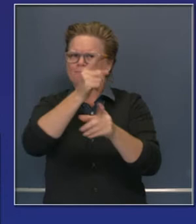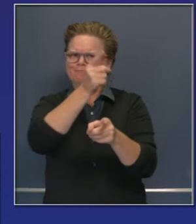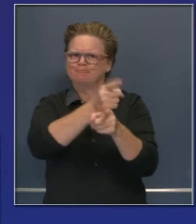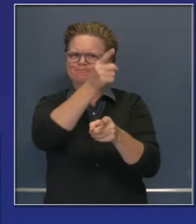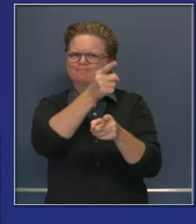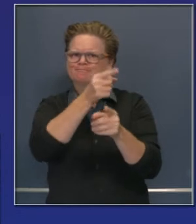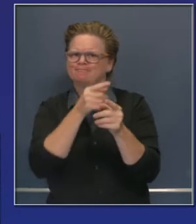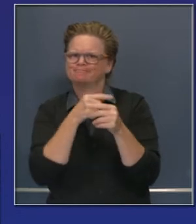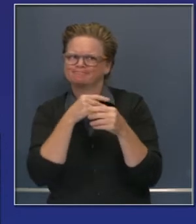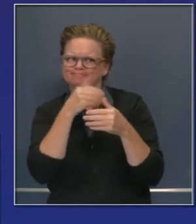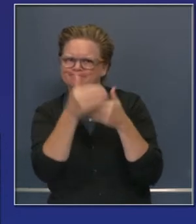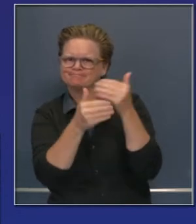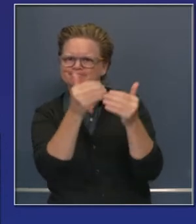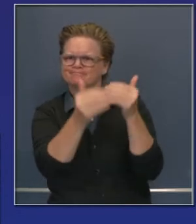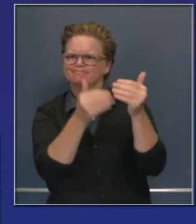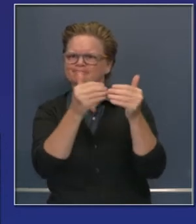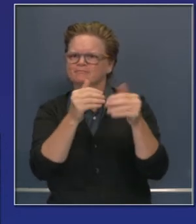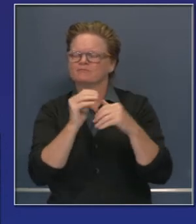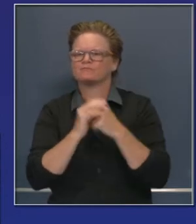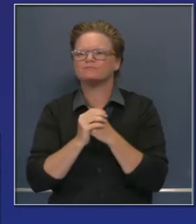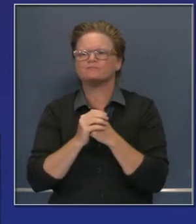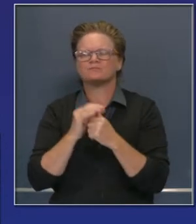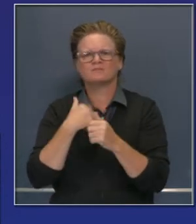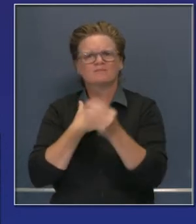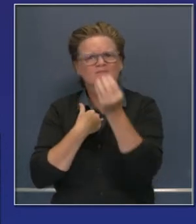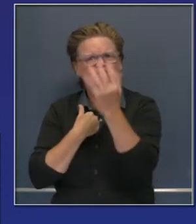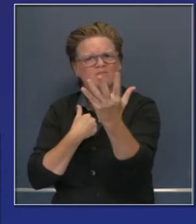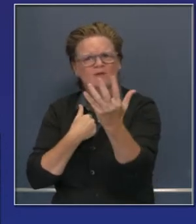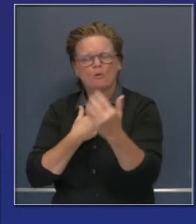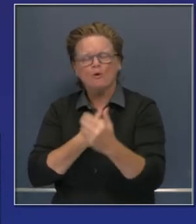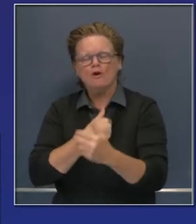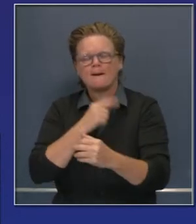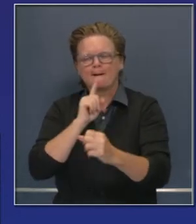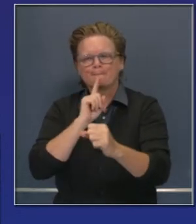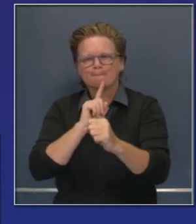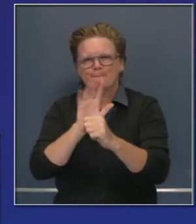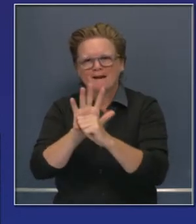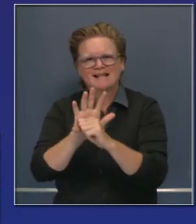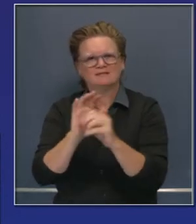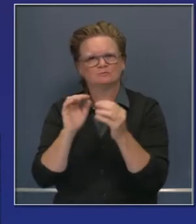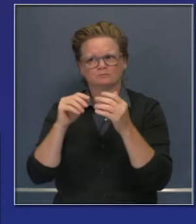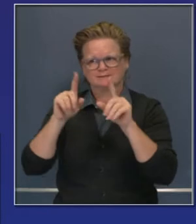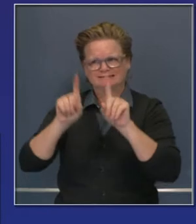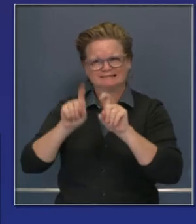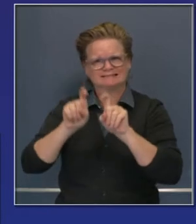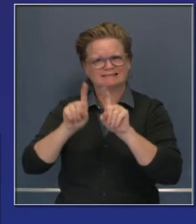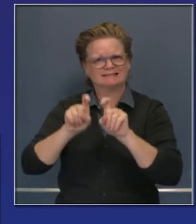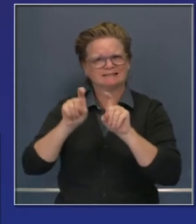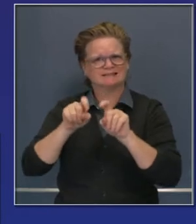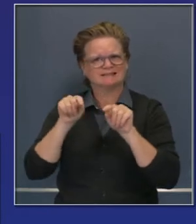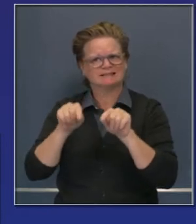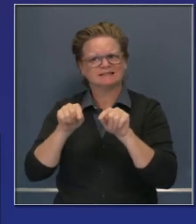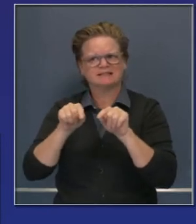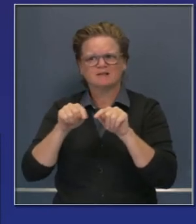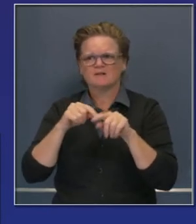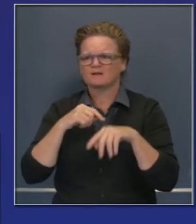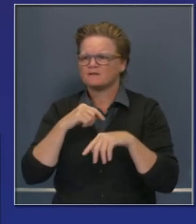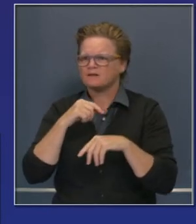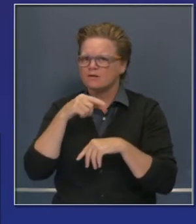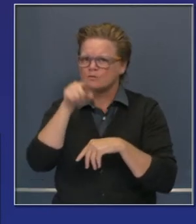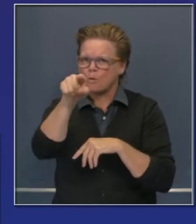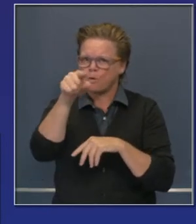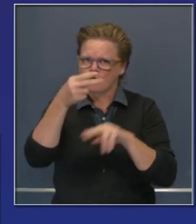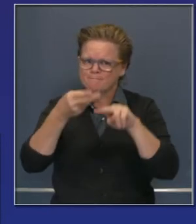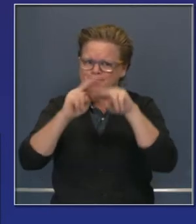algo importante que hay que enfatizar. Estamos comprometidos a aumentar el número de pruebas en California. No nos estamos retirando de esta